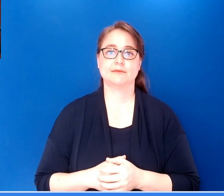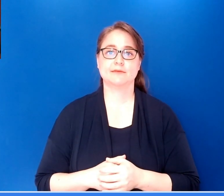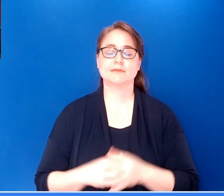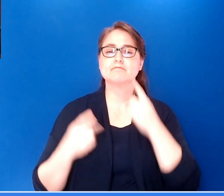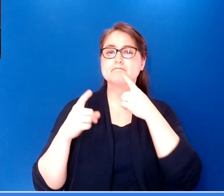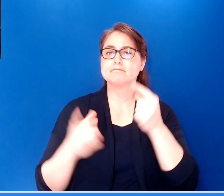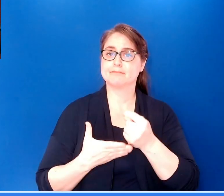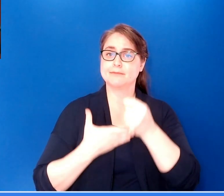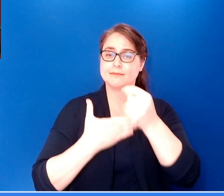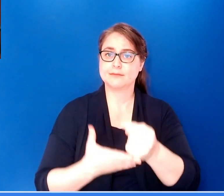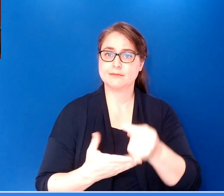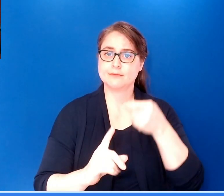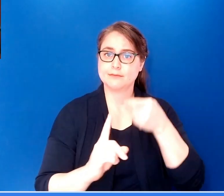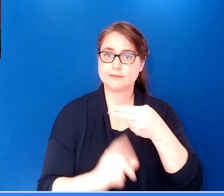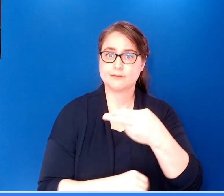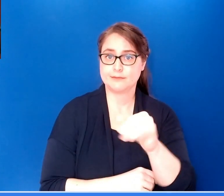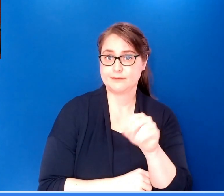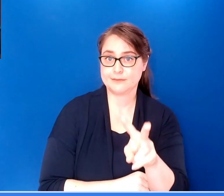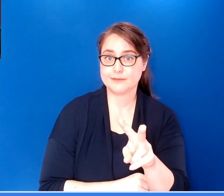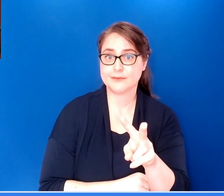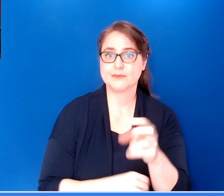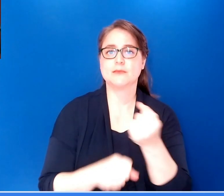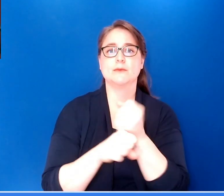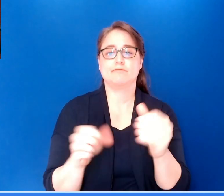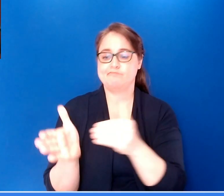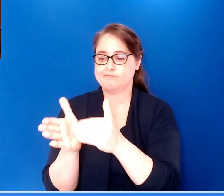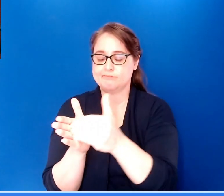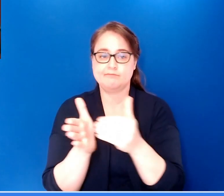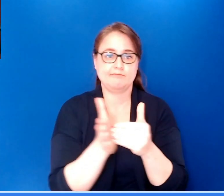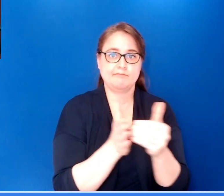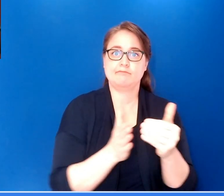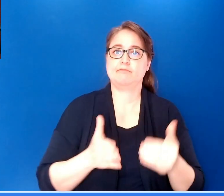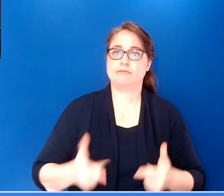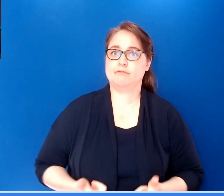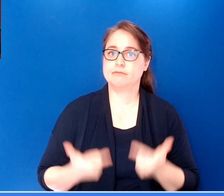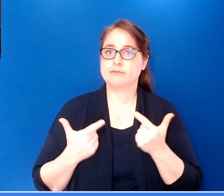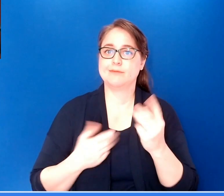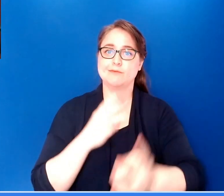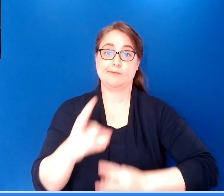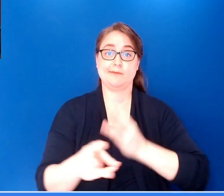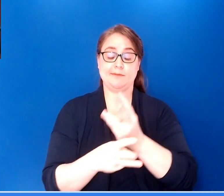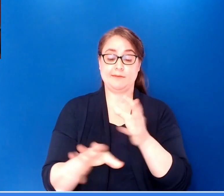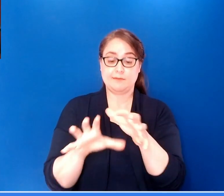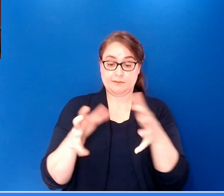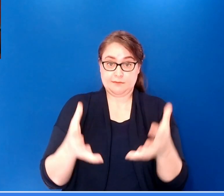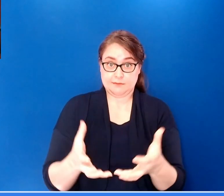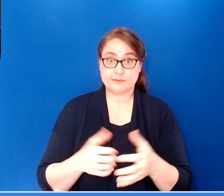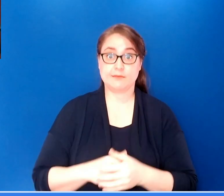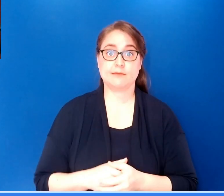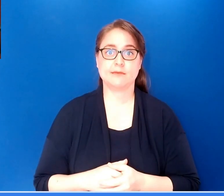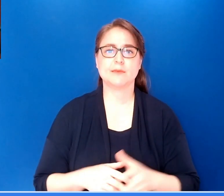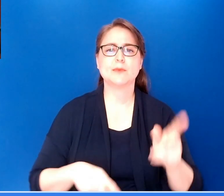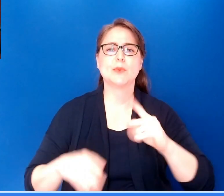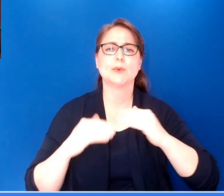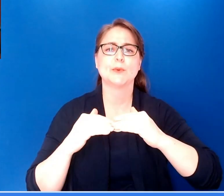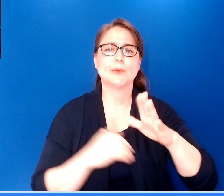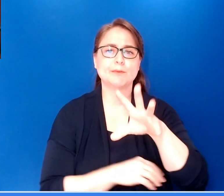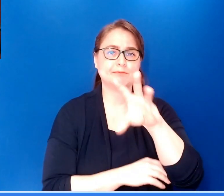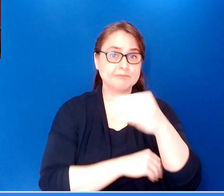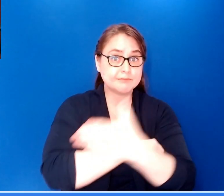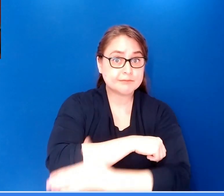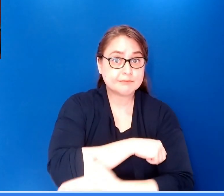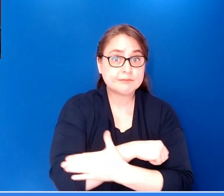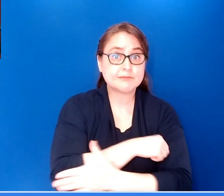eficaz contra el VIH ha salvado millones de vidas en todo el mundo. Personas en más de 50 países han recibido